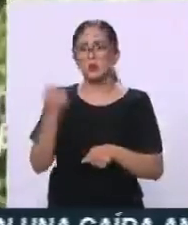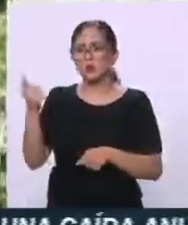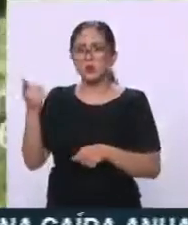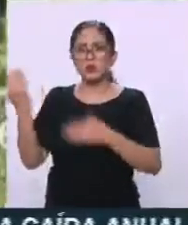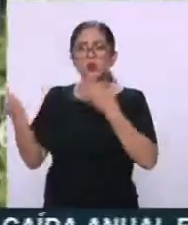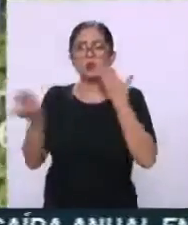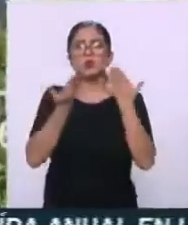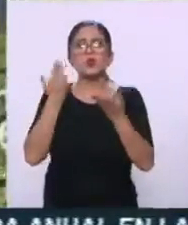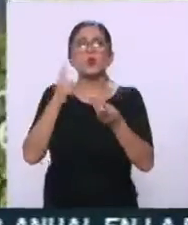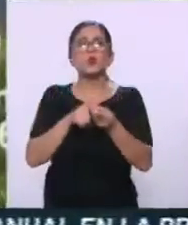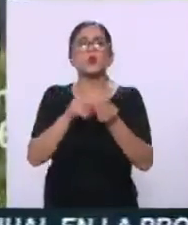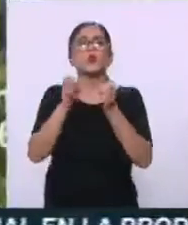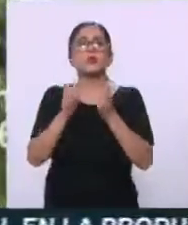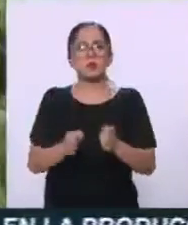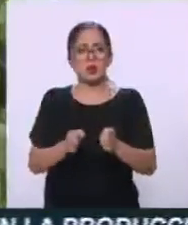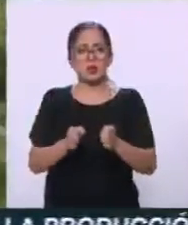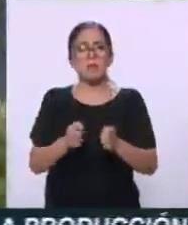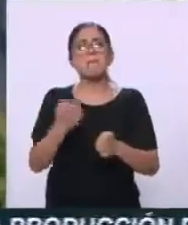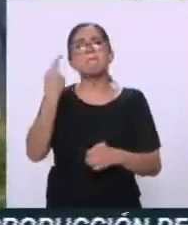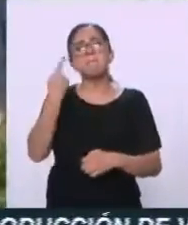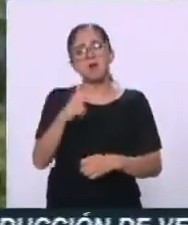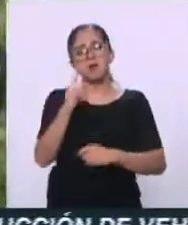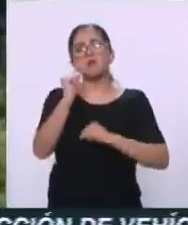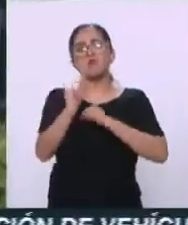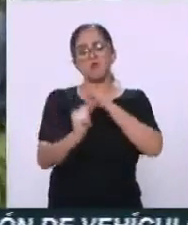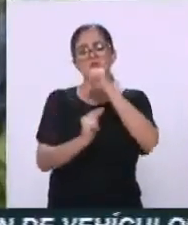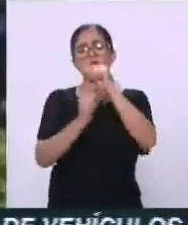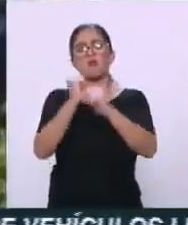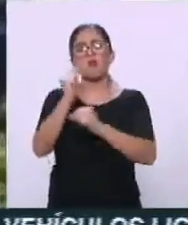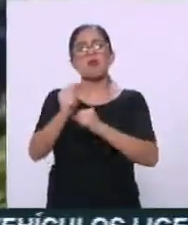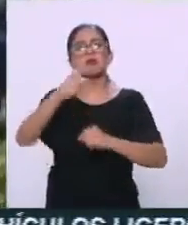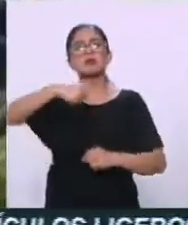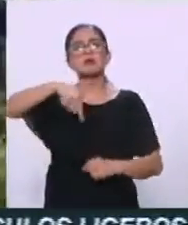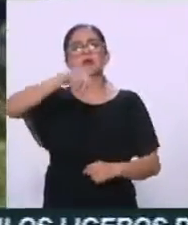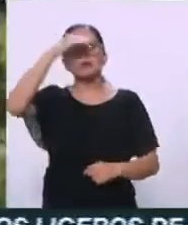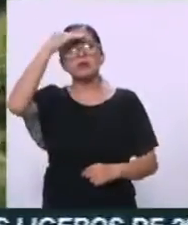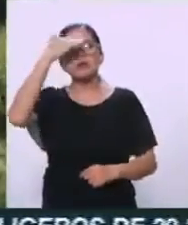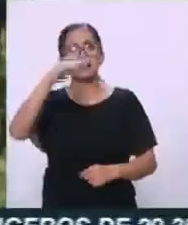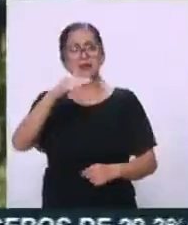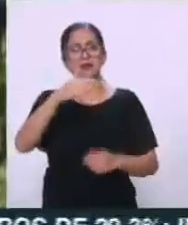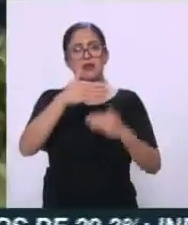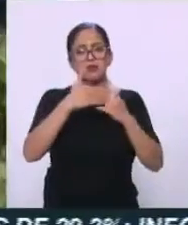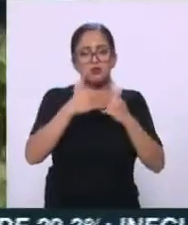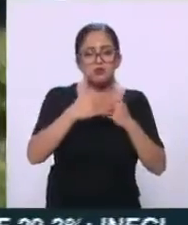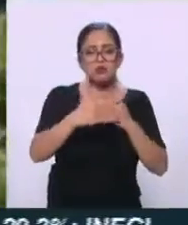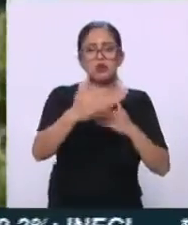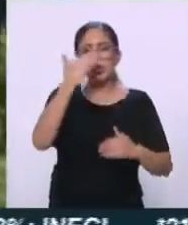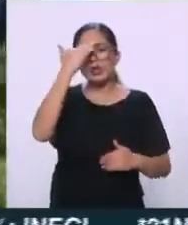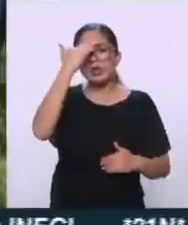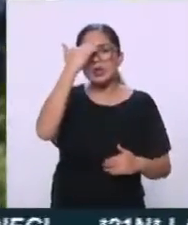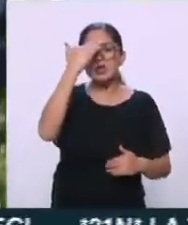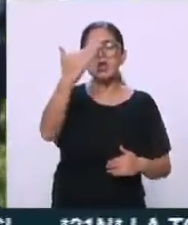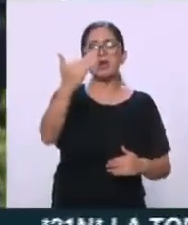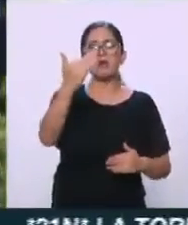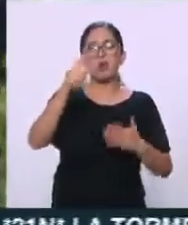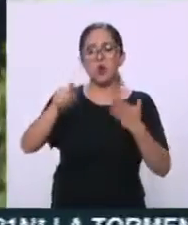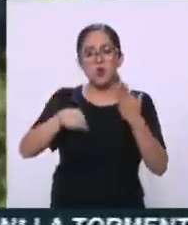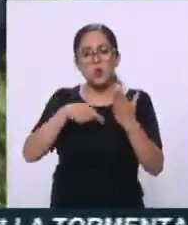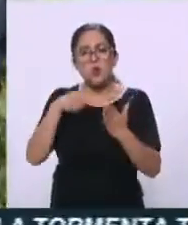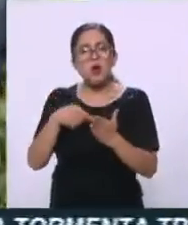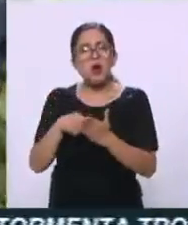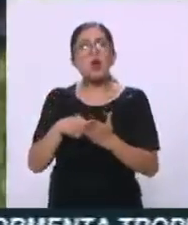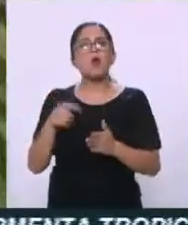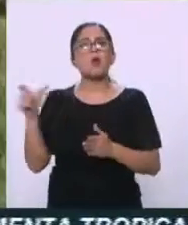llevar, dilucidar a cabalidad las circunstancias de tiempo, modo y lugar en que fue agredido